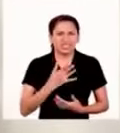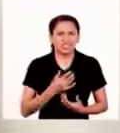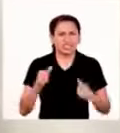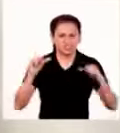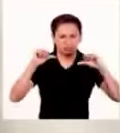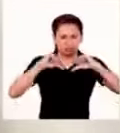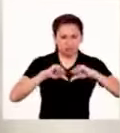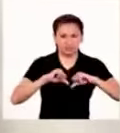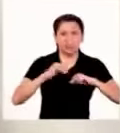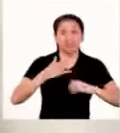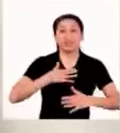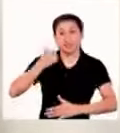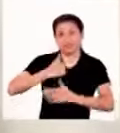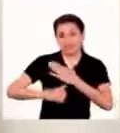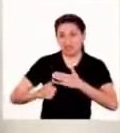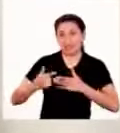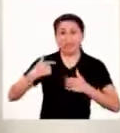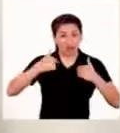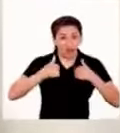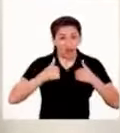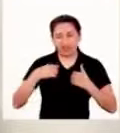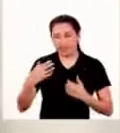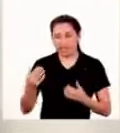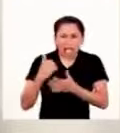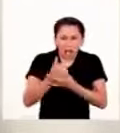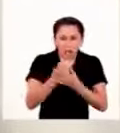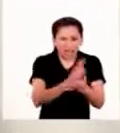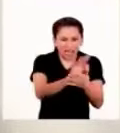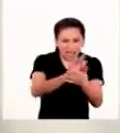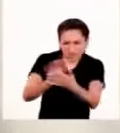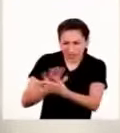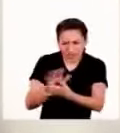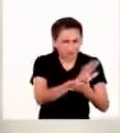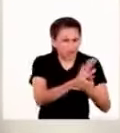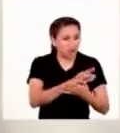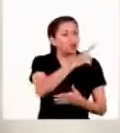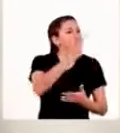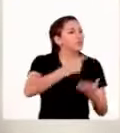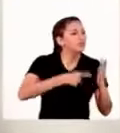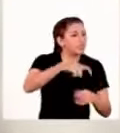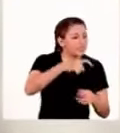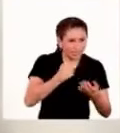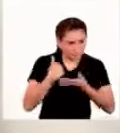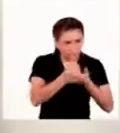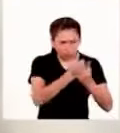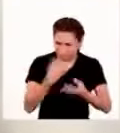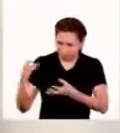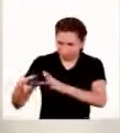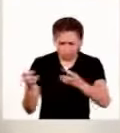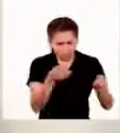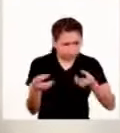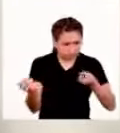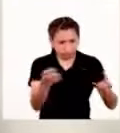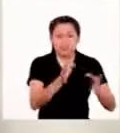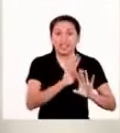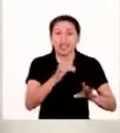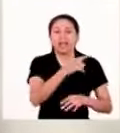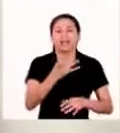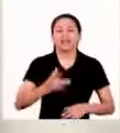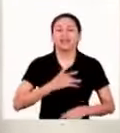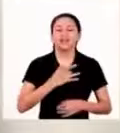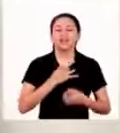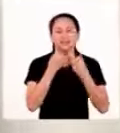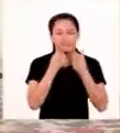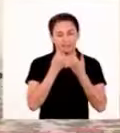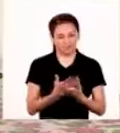felizmente mi Nico y yo ayudamos rapidito a encontrar todo lo que ella necesitaba y luego ya todo estuvo